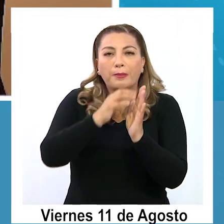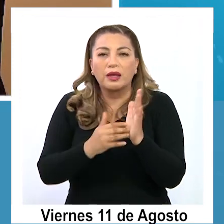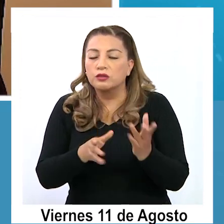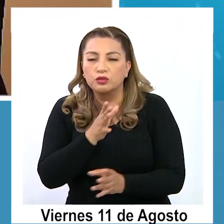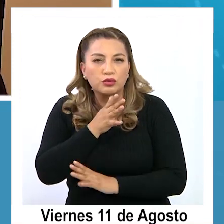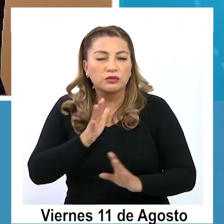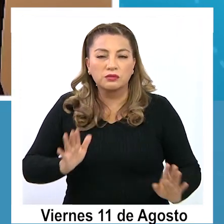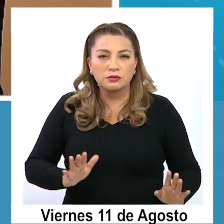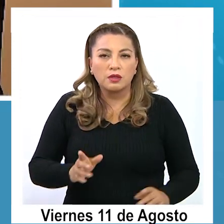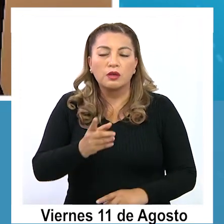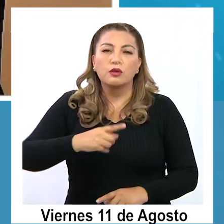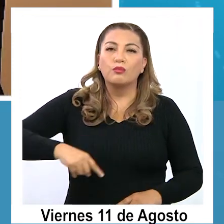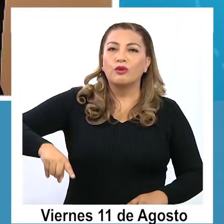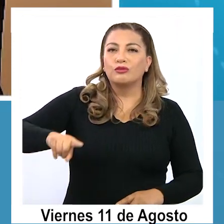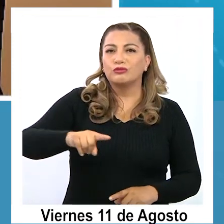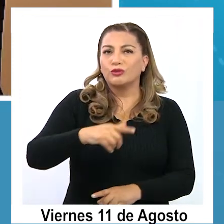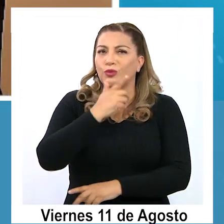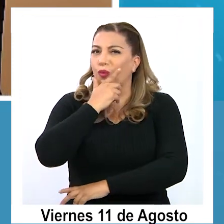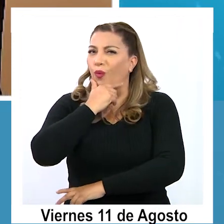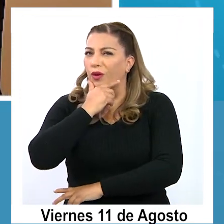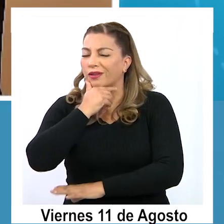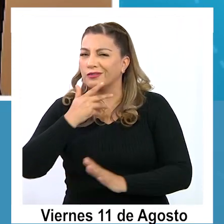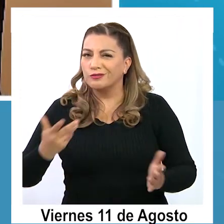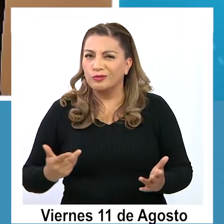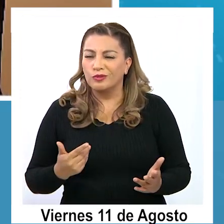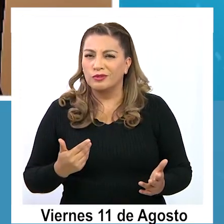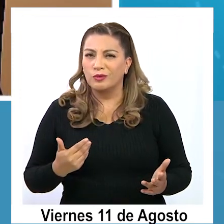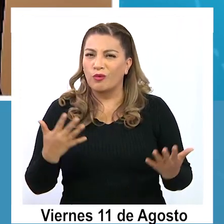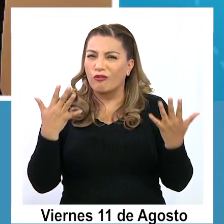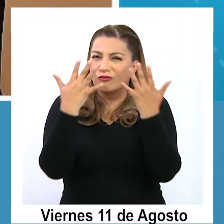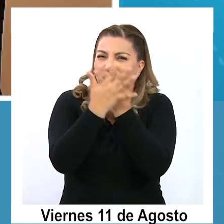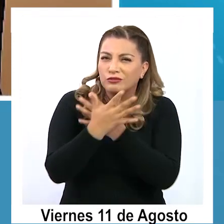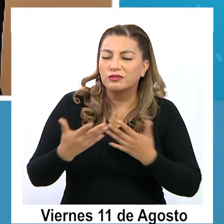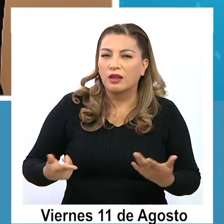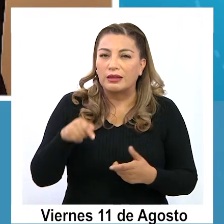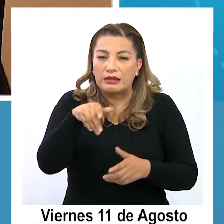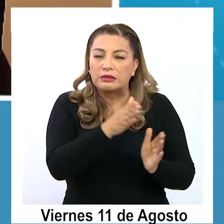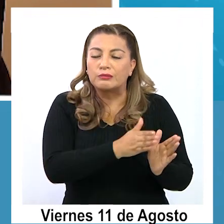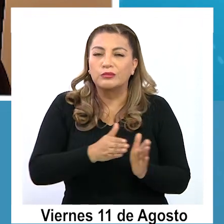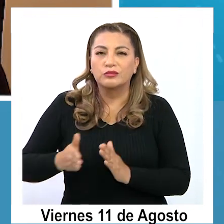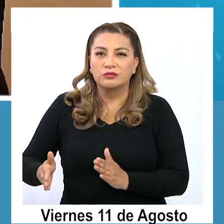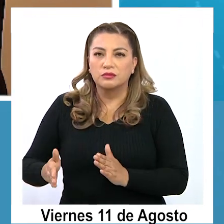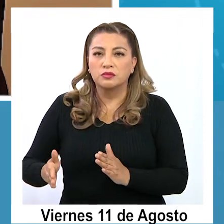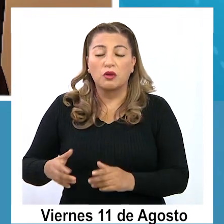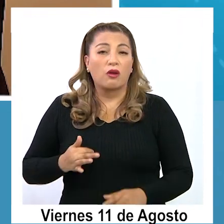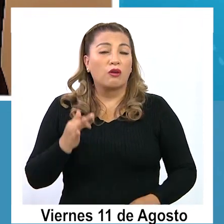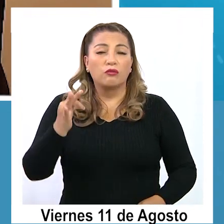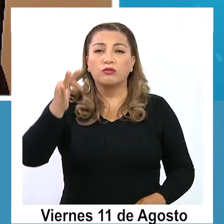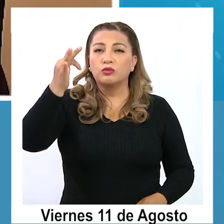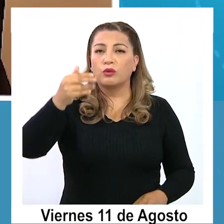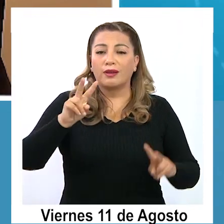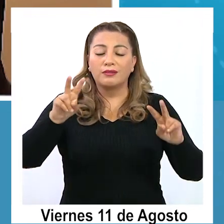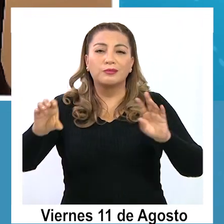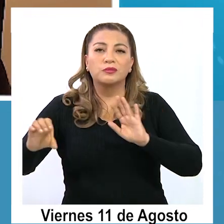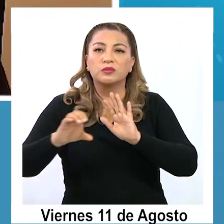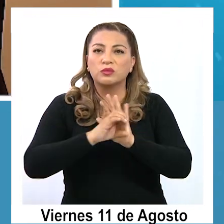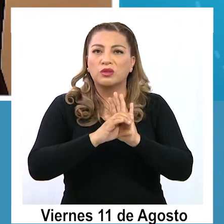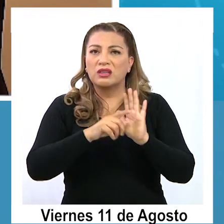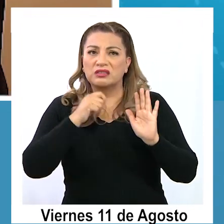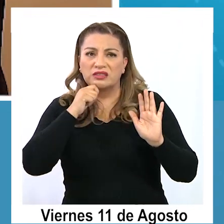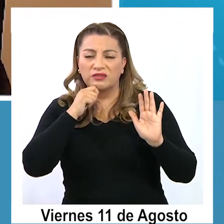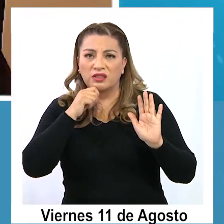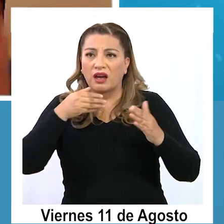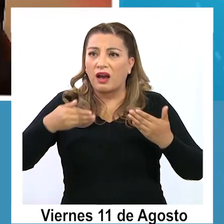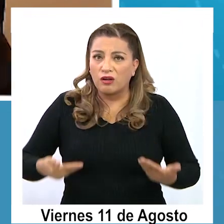estaremos en una encrucijada, si un proceso que es a futuro, una constitución, no es algo